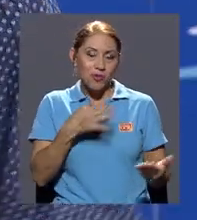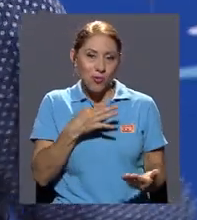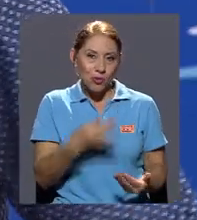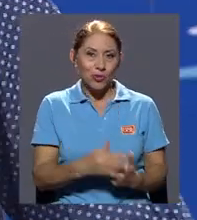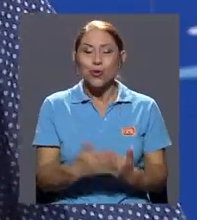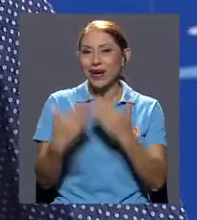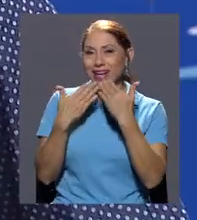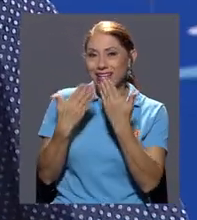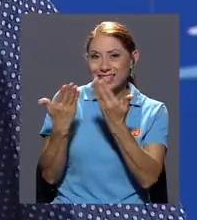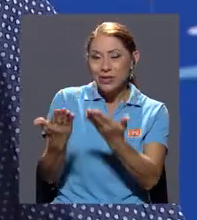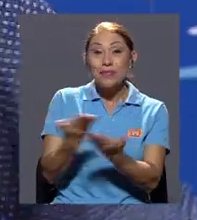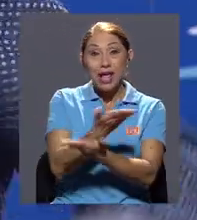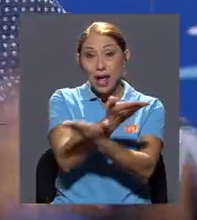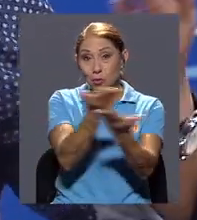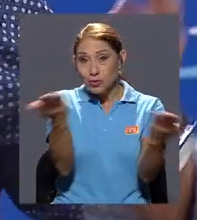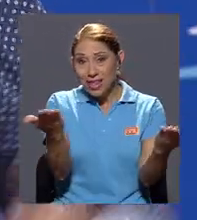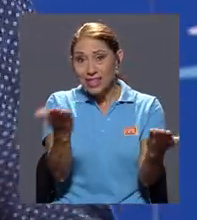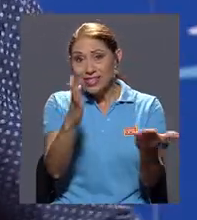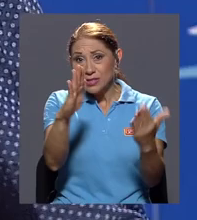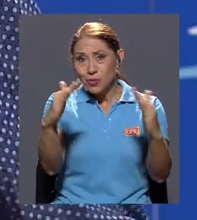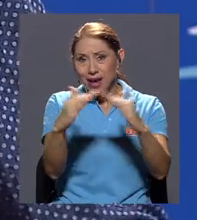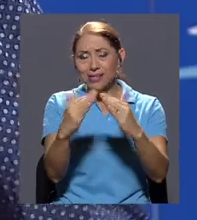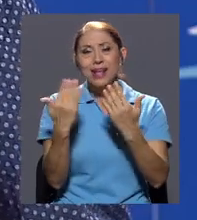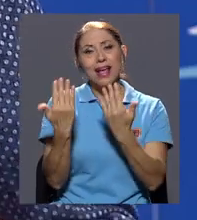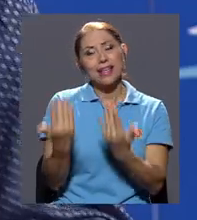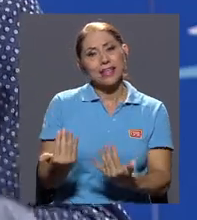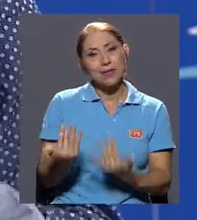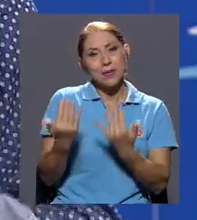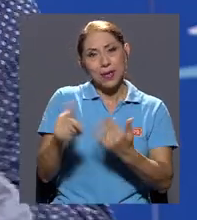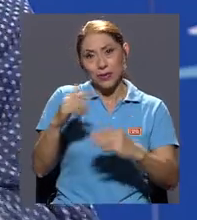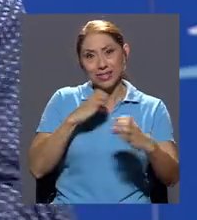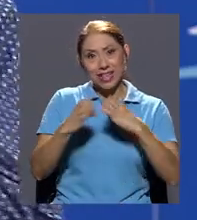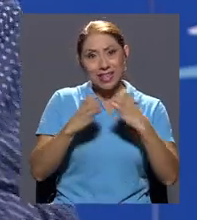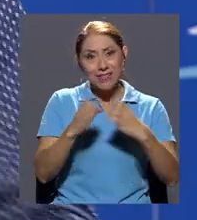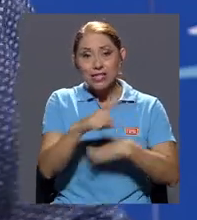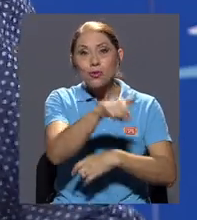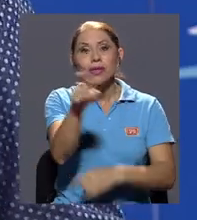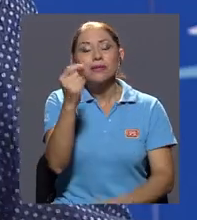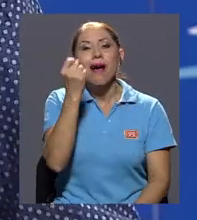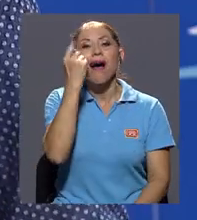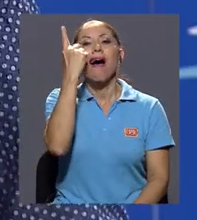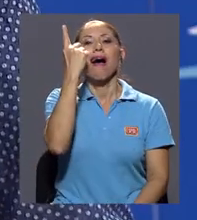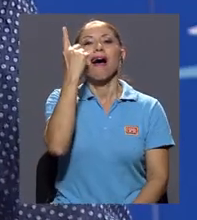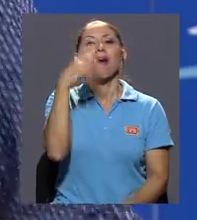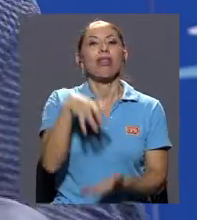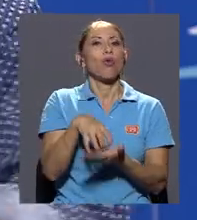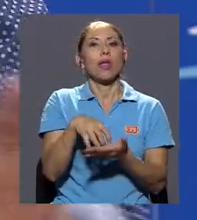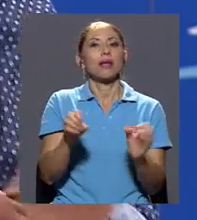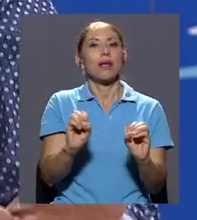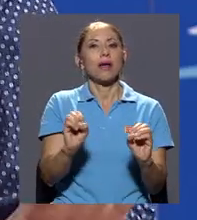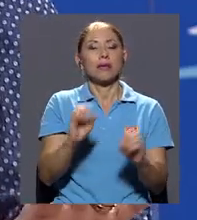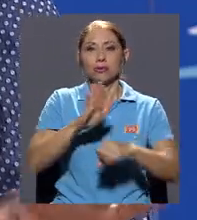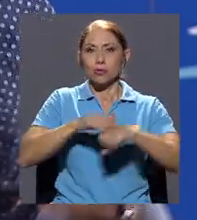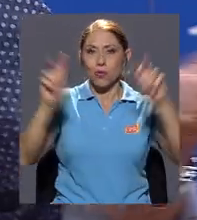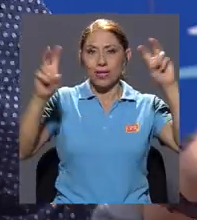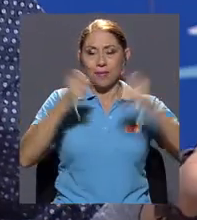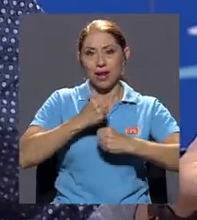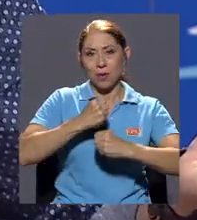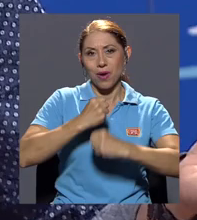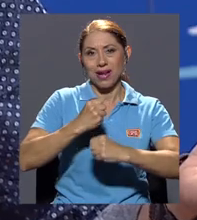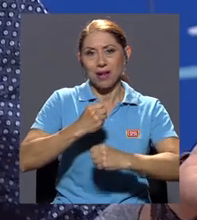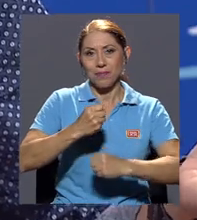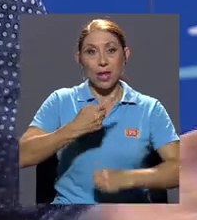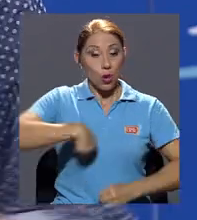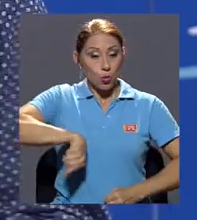gracias, Mauricio. Y ustedes allá en su casa, bueno, espero que esta entrevista les haya aclarado muchísimas dudas sobre el tema de la huelga. No ha sido nuestro trabajo,